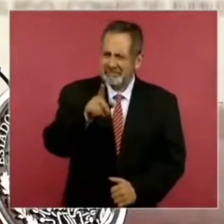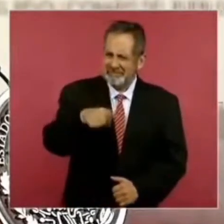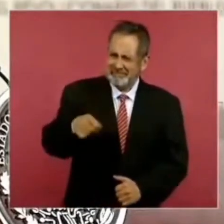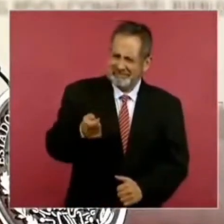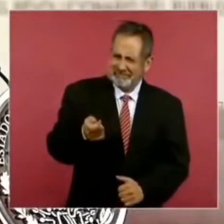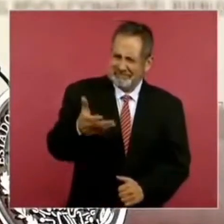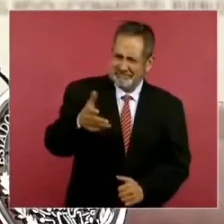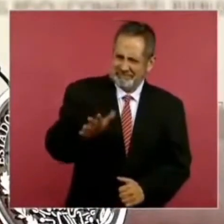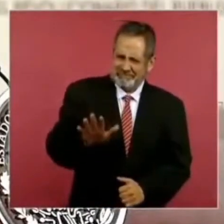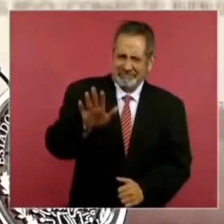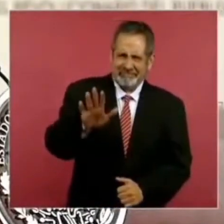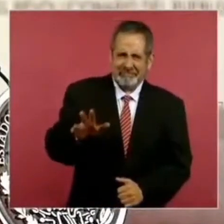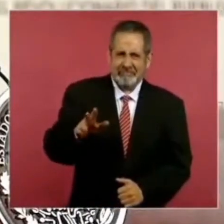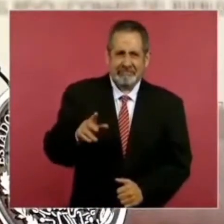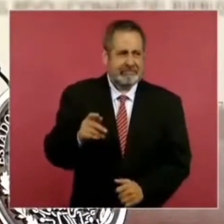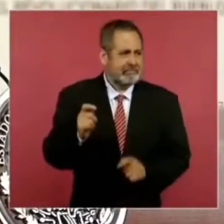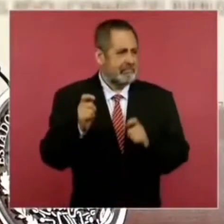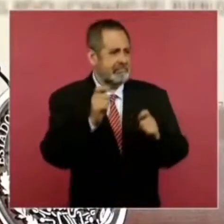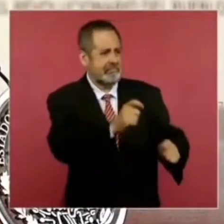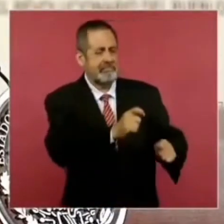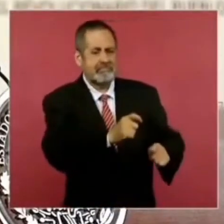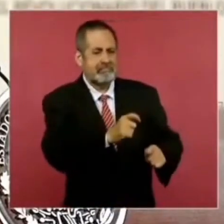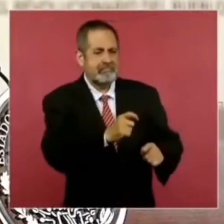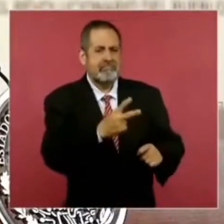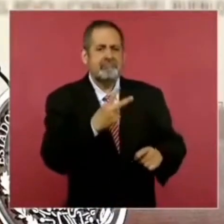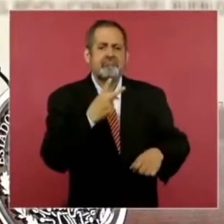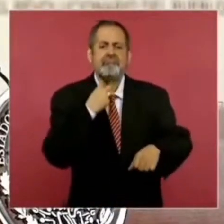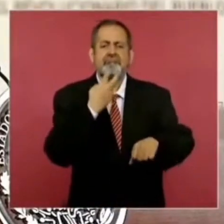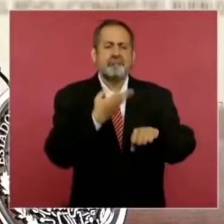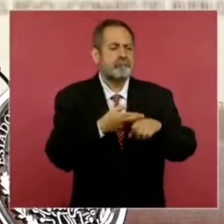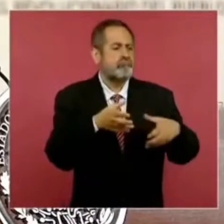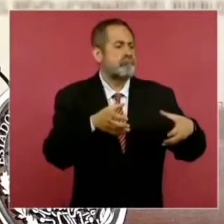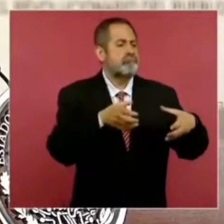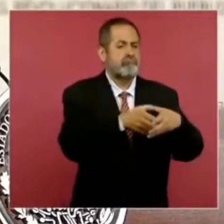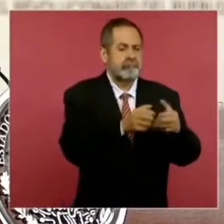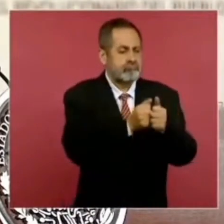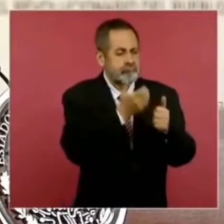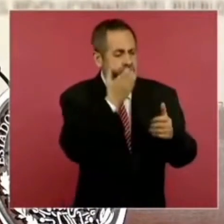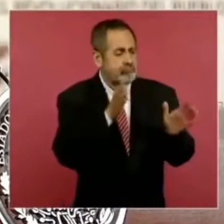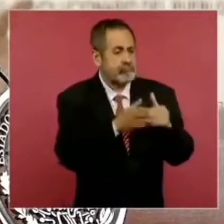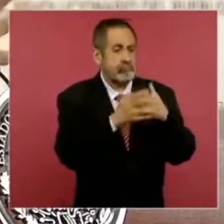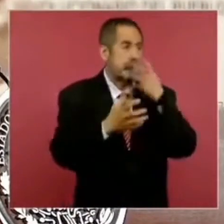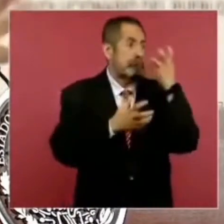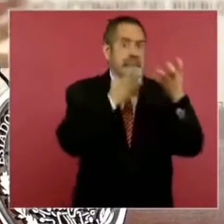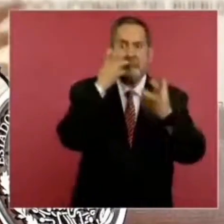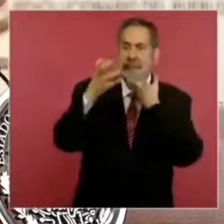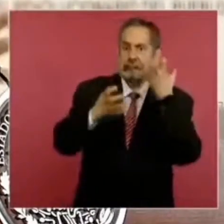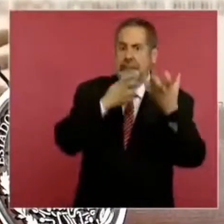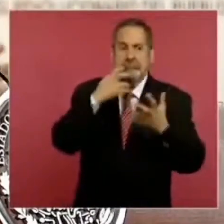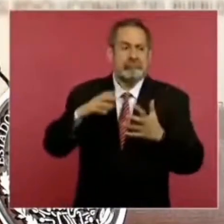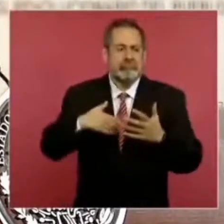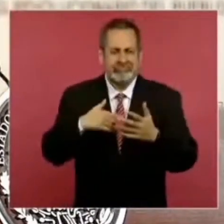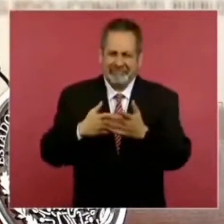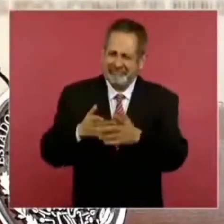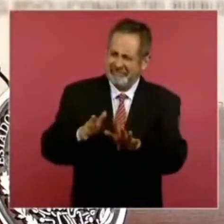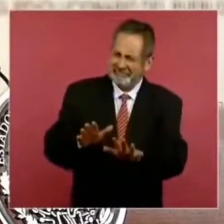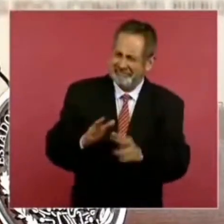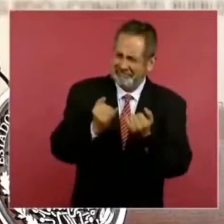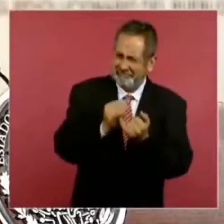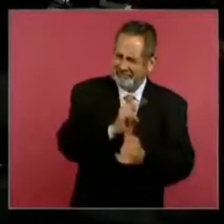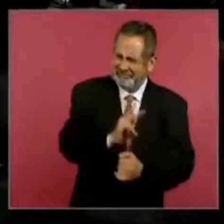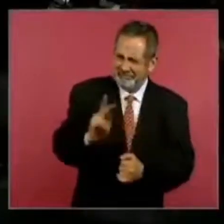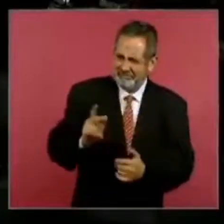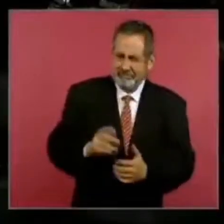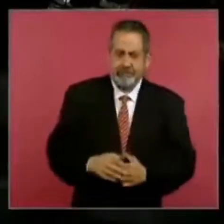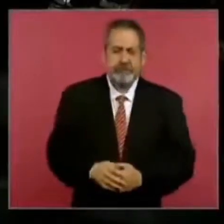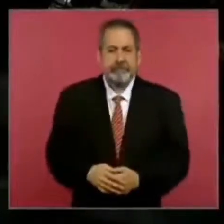voceros del conservadurismo, se andan alterados. Buenos días,